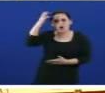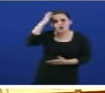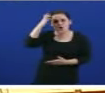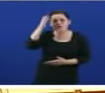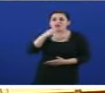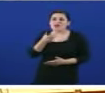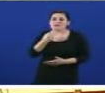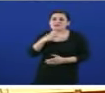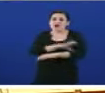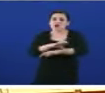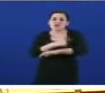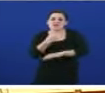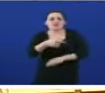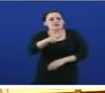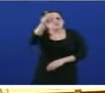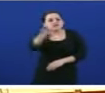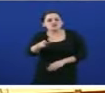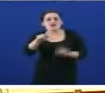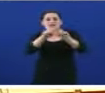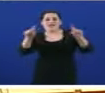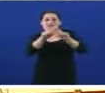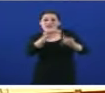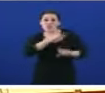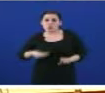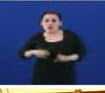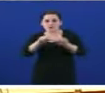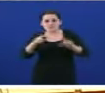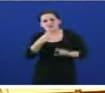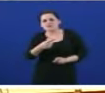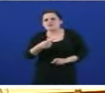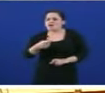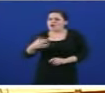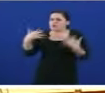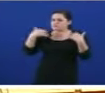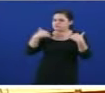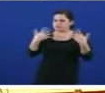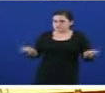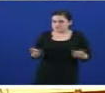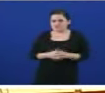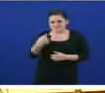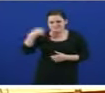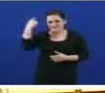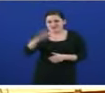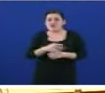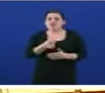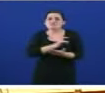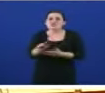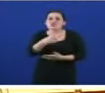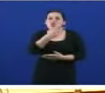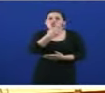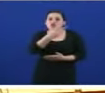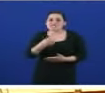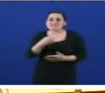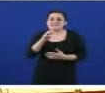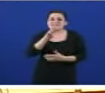está pasando moi mal». Esa era a súa preocupación. Pero pouco despois, despois de despedidas de 237 traballadoras,